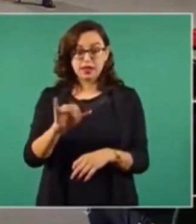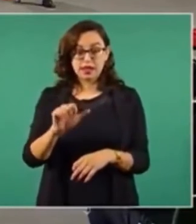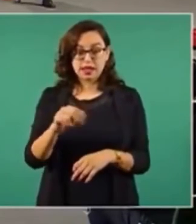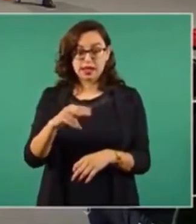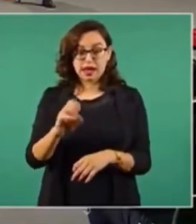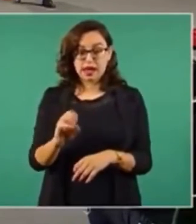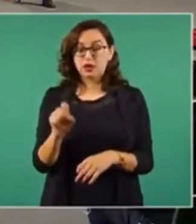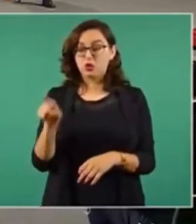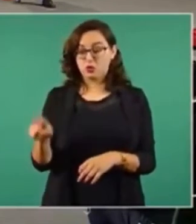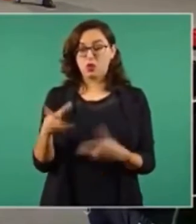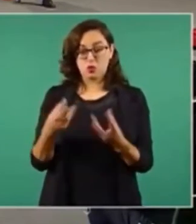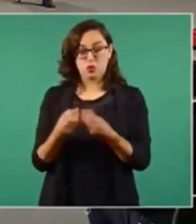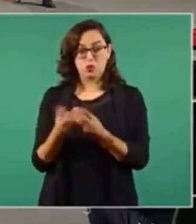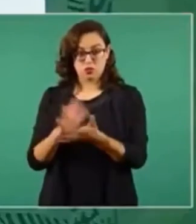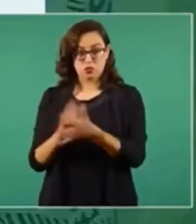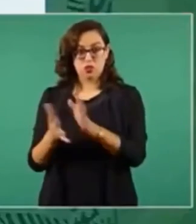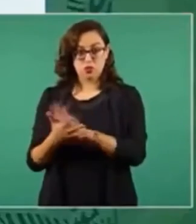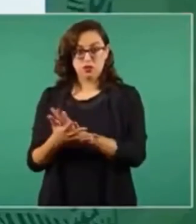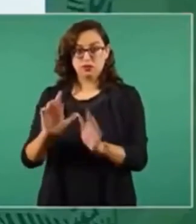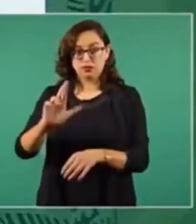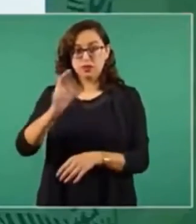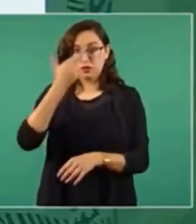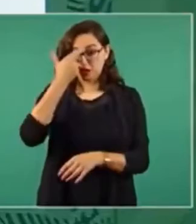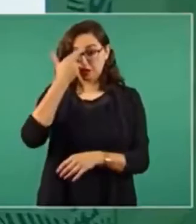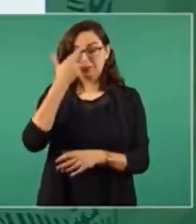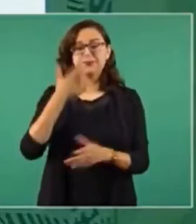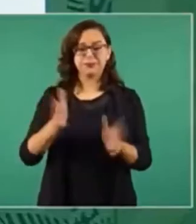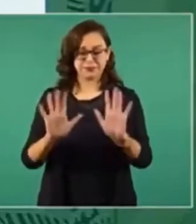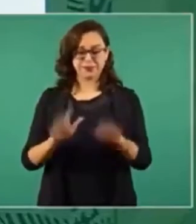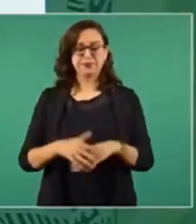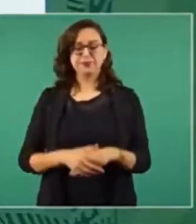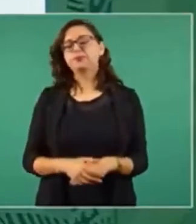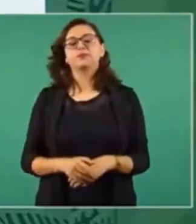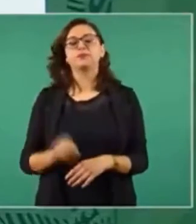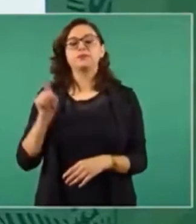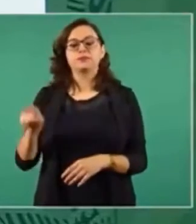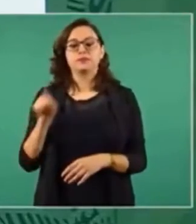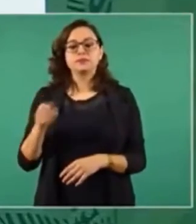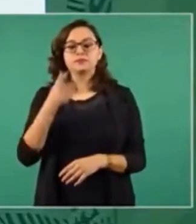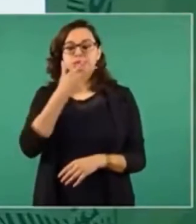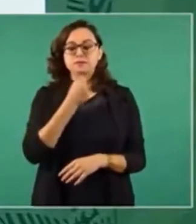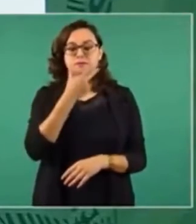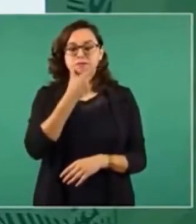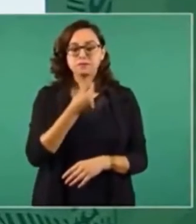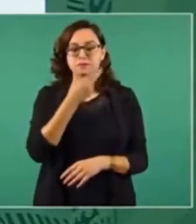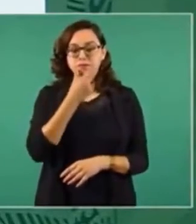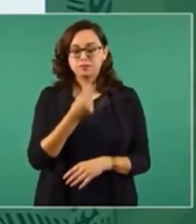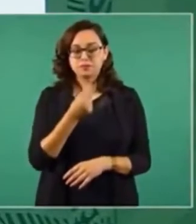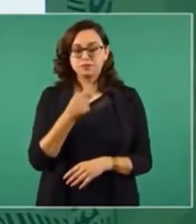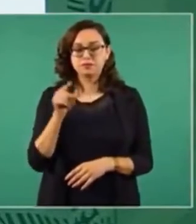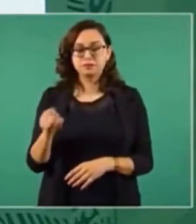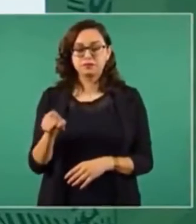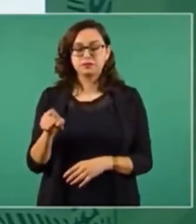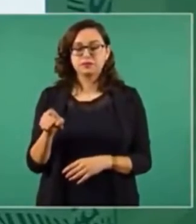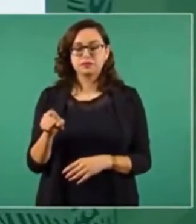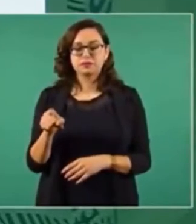lo involucra él bueno este señor después de estar